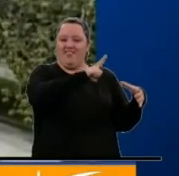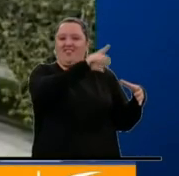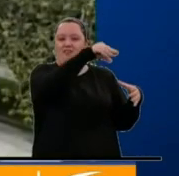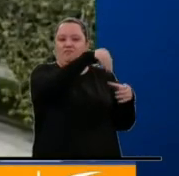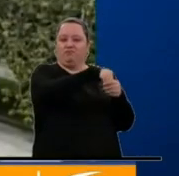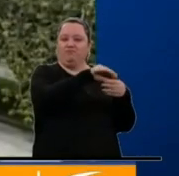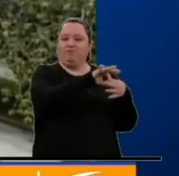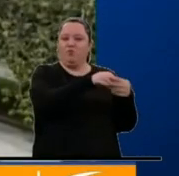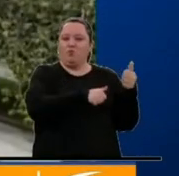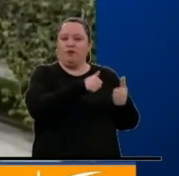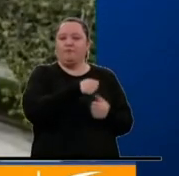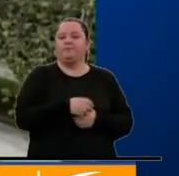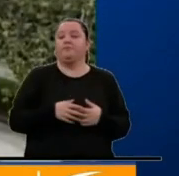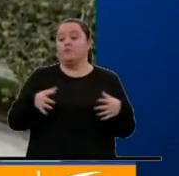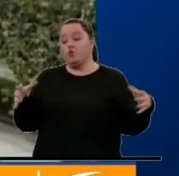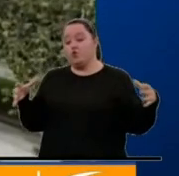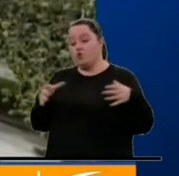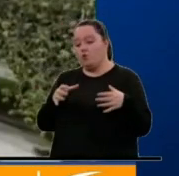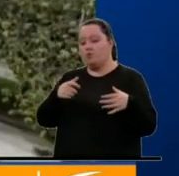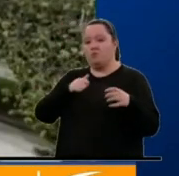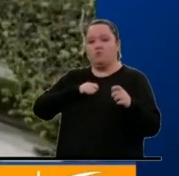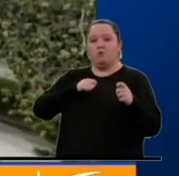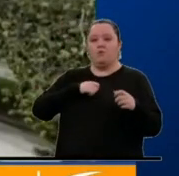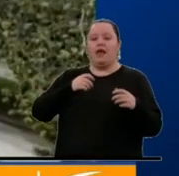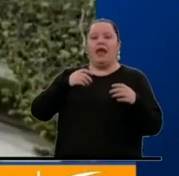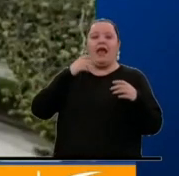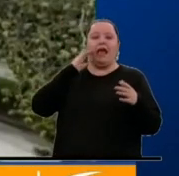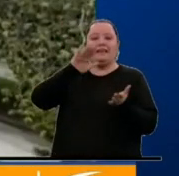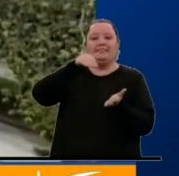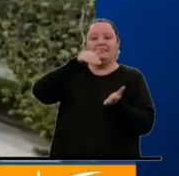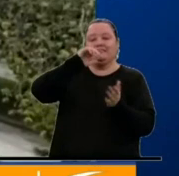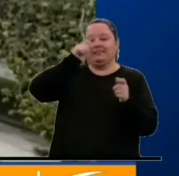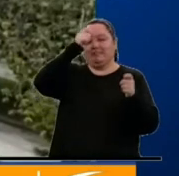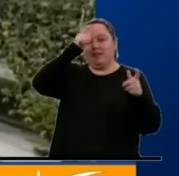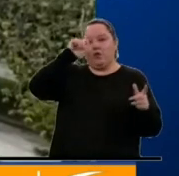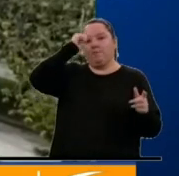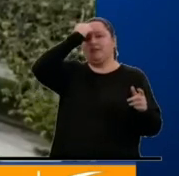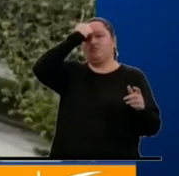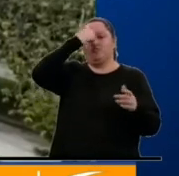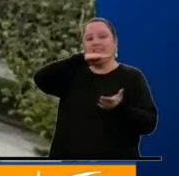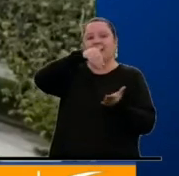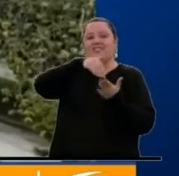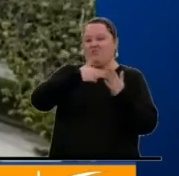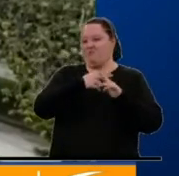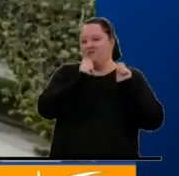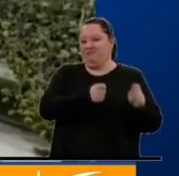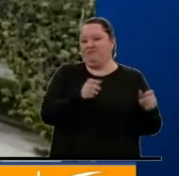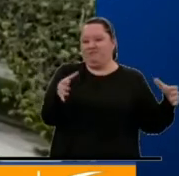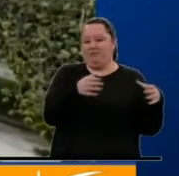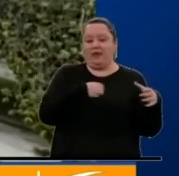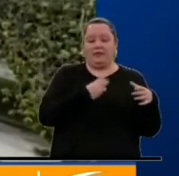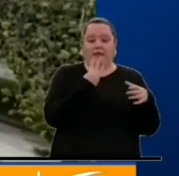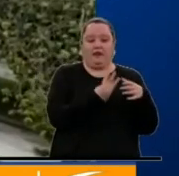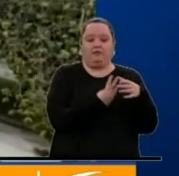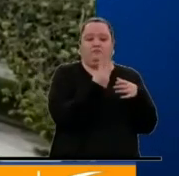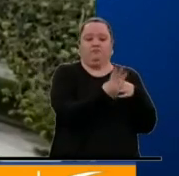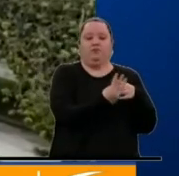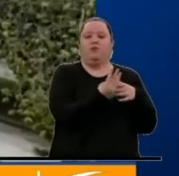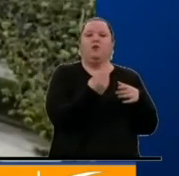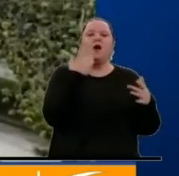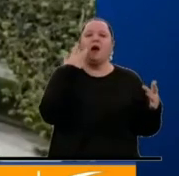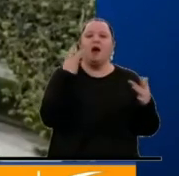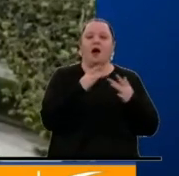El grupo de Iván Mordisco, que se autodenomina Estado Mayor Central, le delegó tres personas para recorrer las estructuras